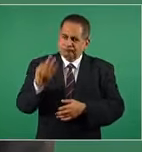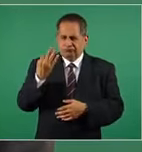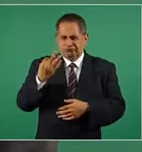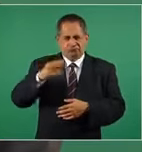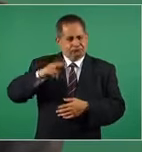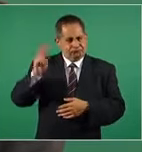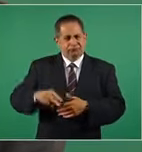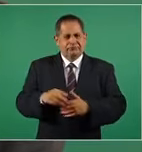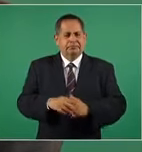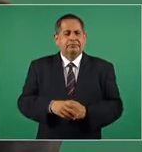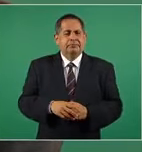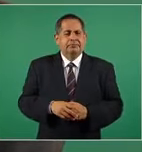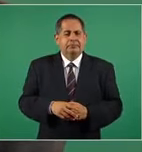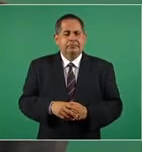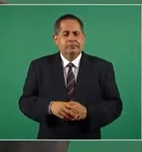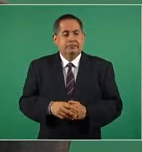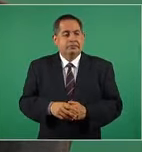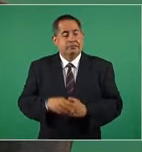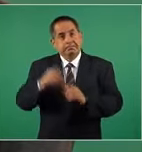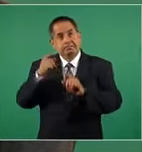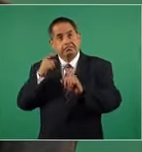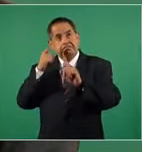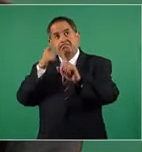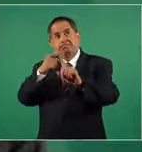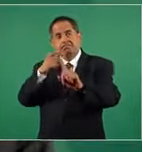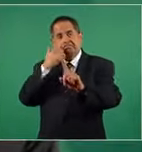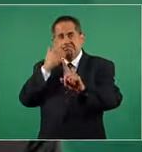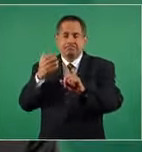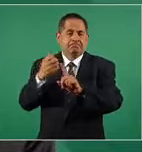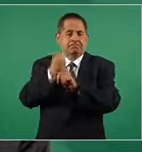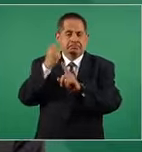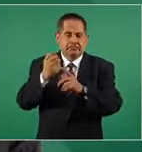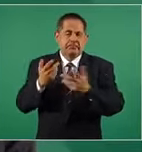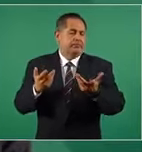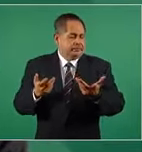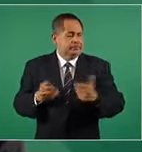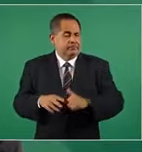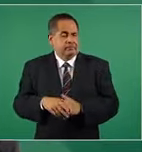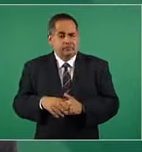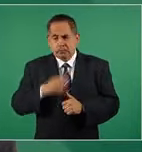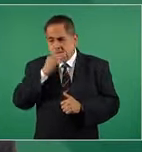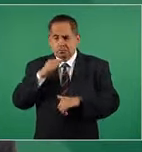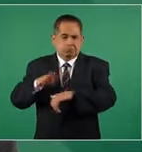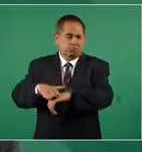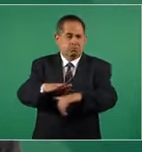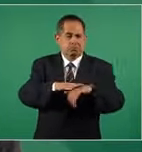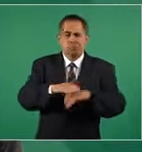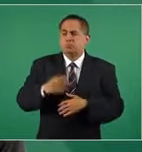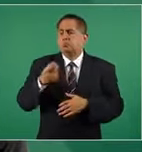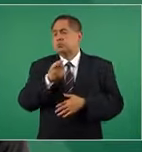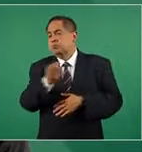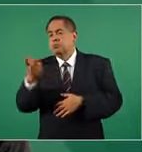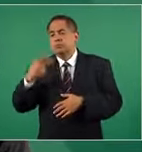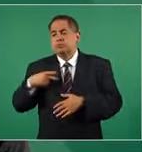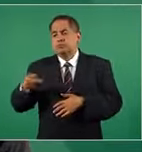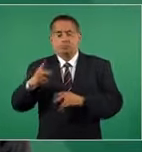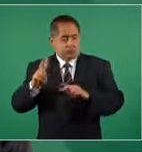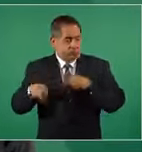Entonces, ¿qué les digo a los que participaron? En la consulta hay que seguir,